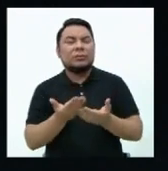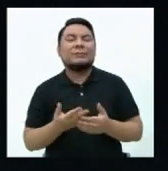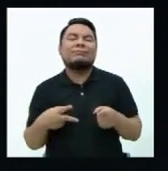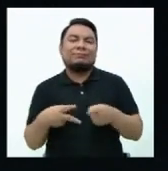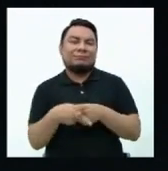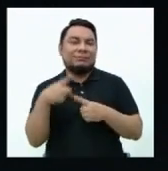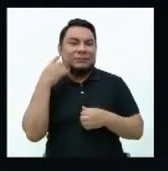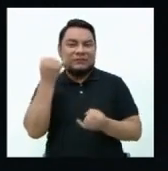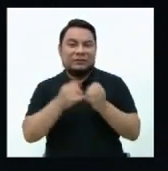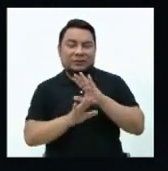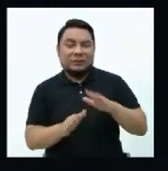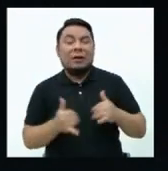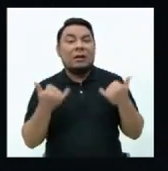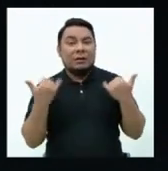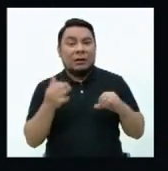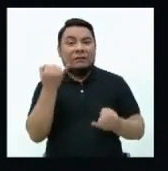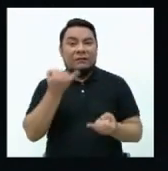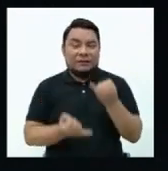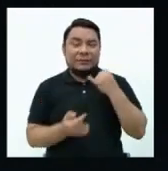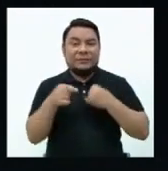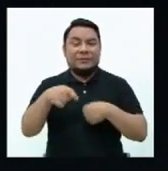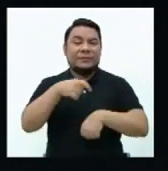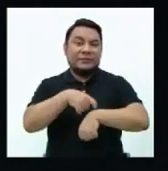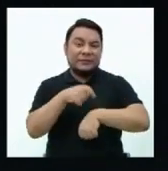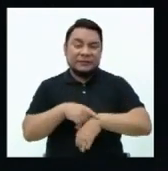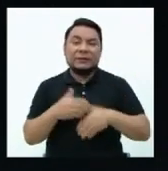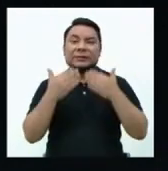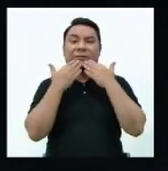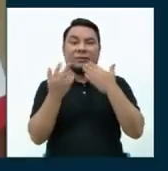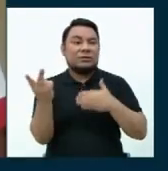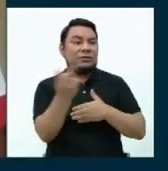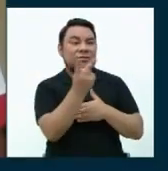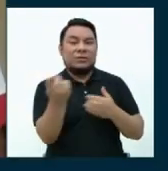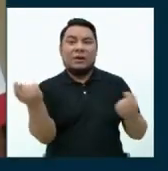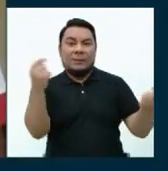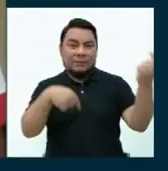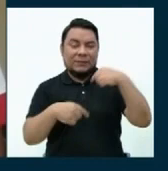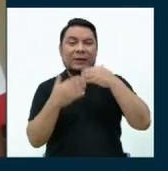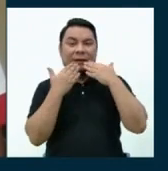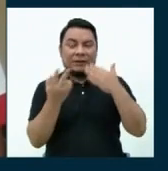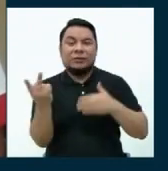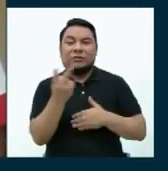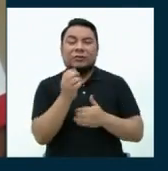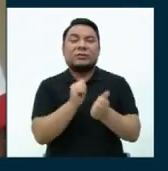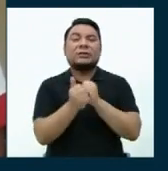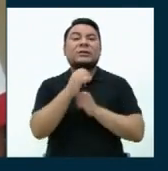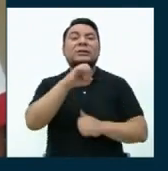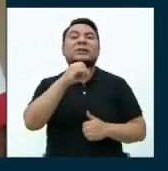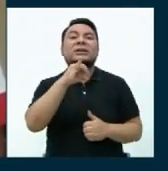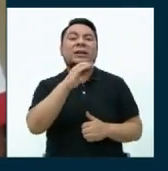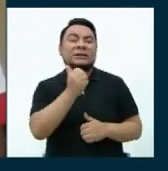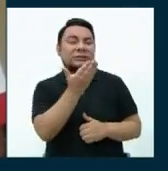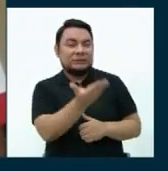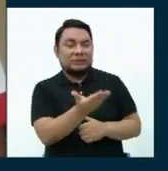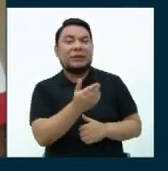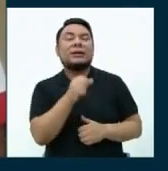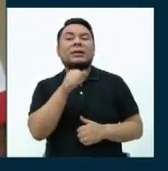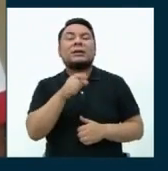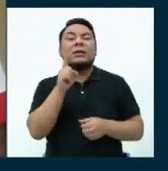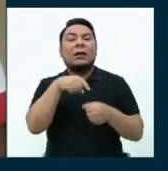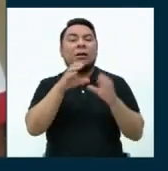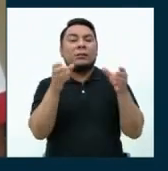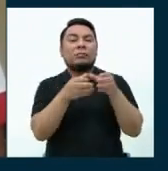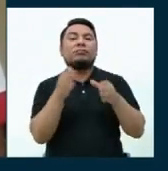Tiempo cumplido. Hemos llegado al final de este espacio. Agradecemos por su participación a la candidata Jessica Roby García Manrique del